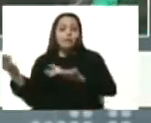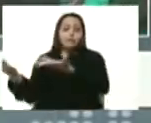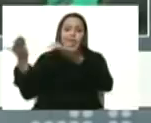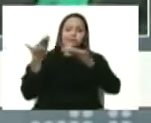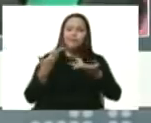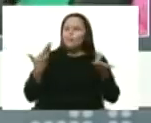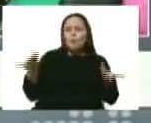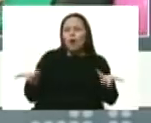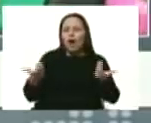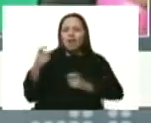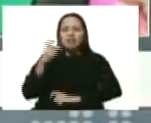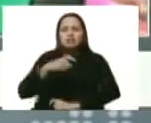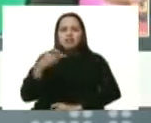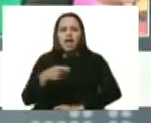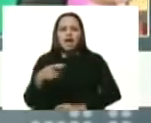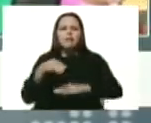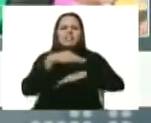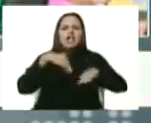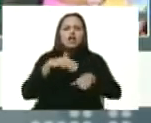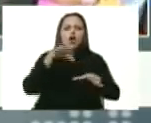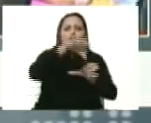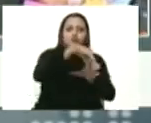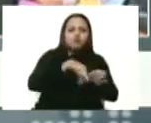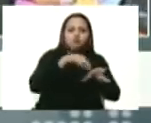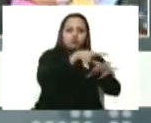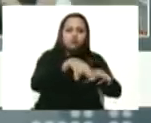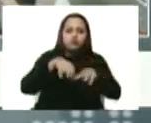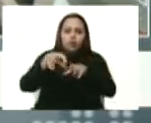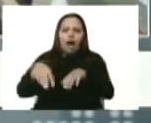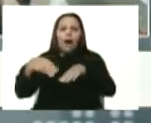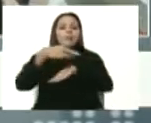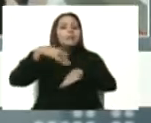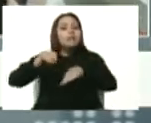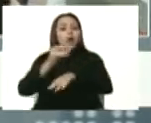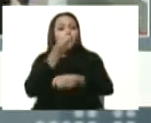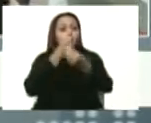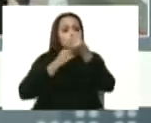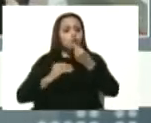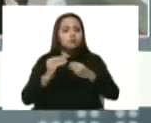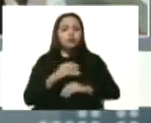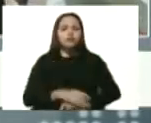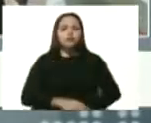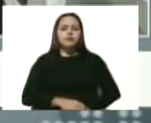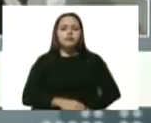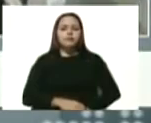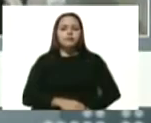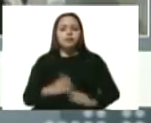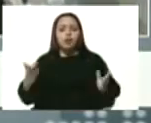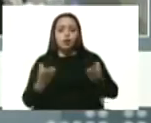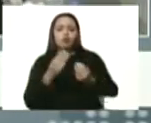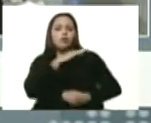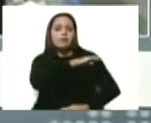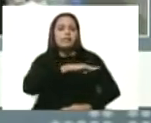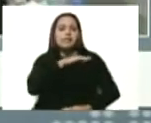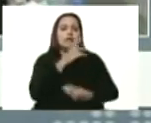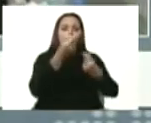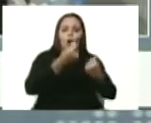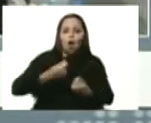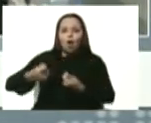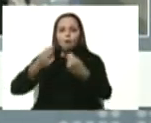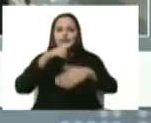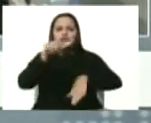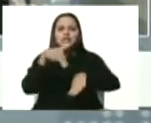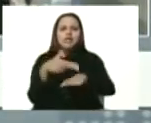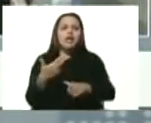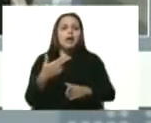Ministerio de Agricultura, del Ministerio de Alimentación, está también nuestra Ministra de Comercio Nacional y el Ministro de